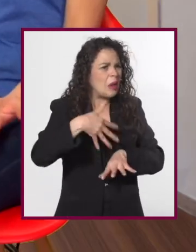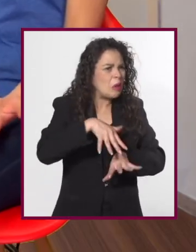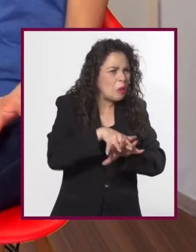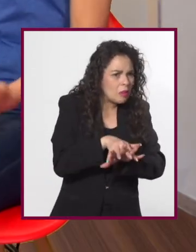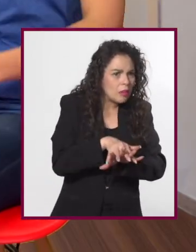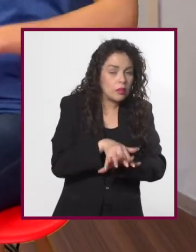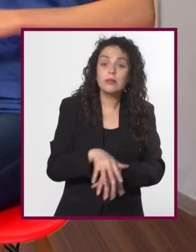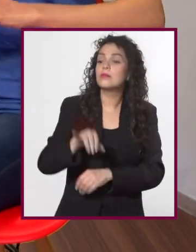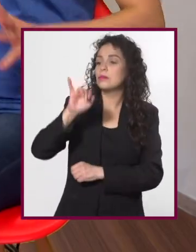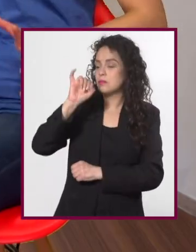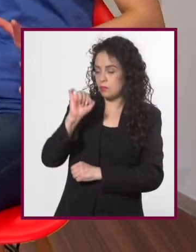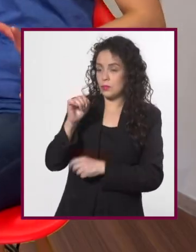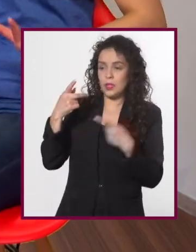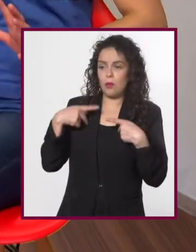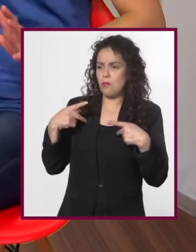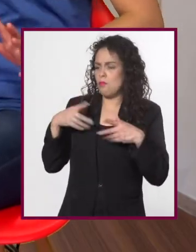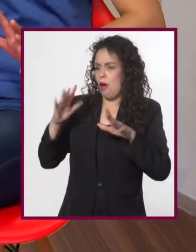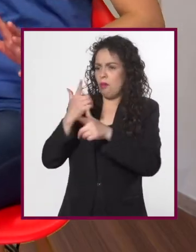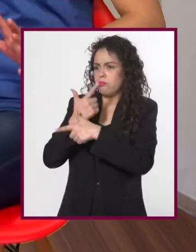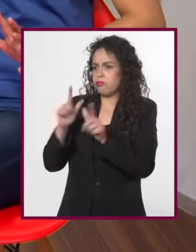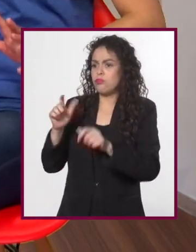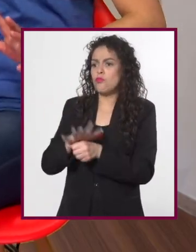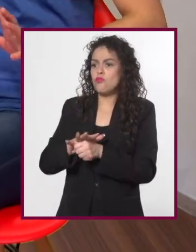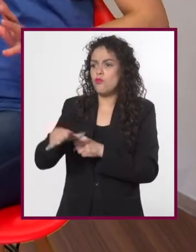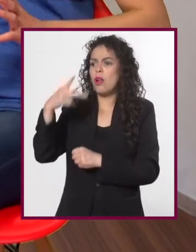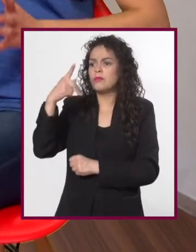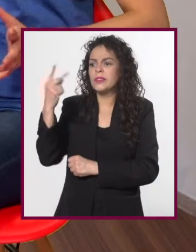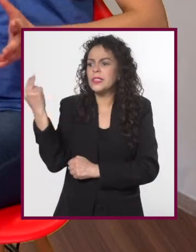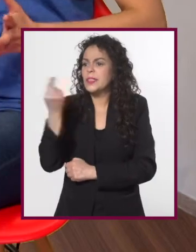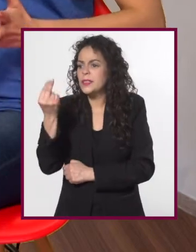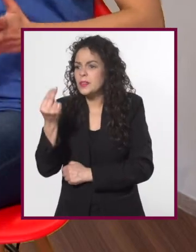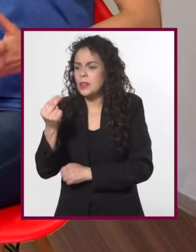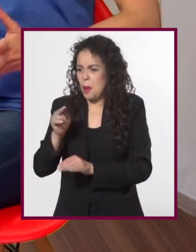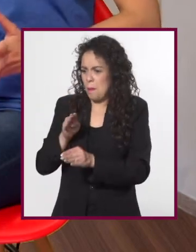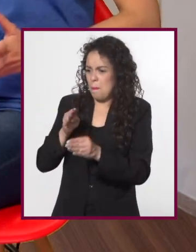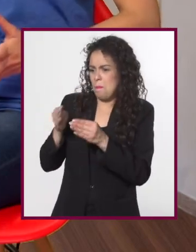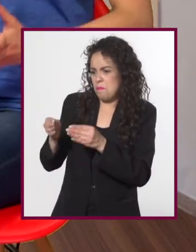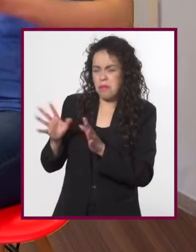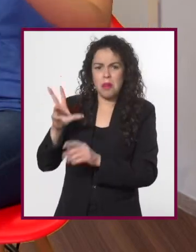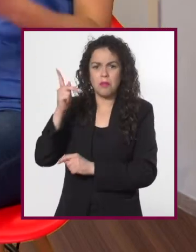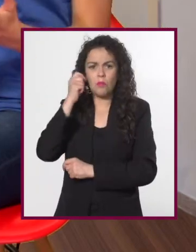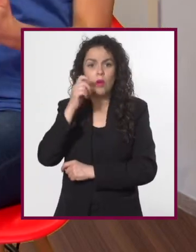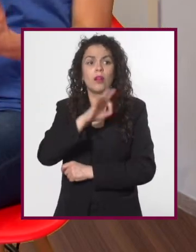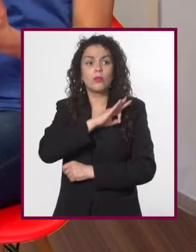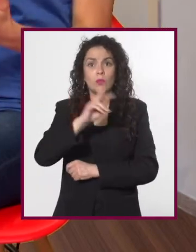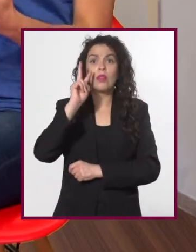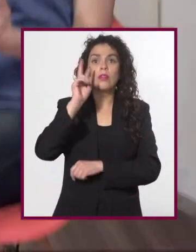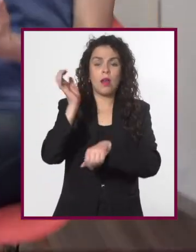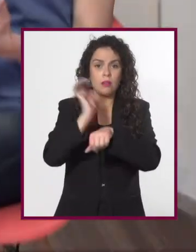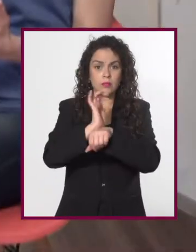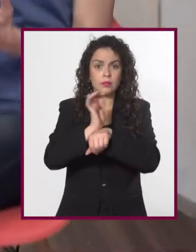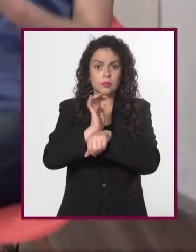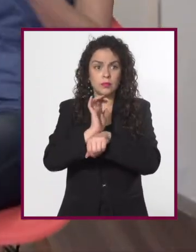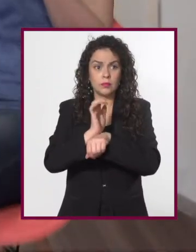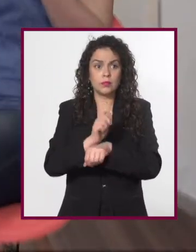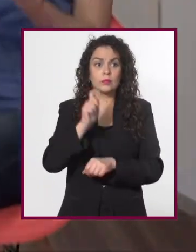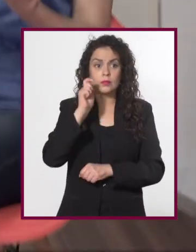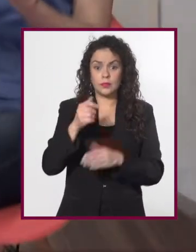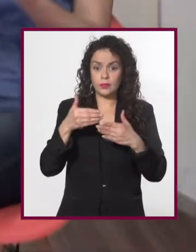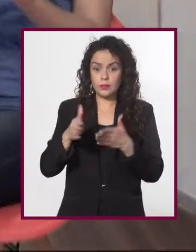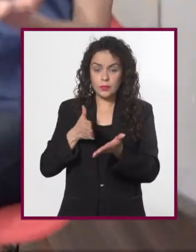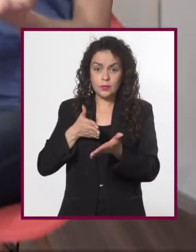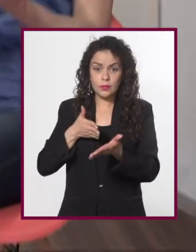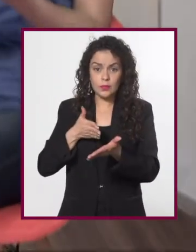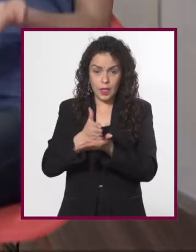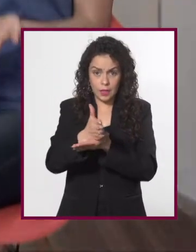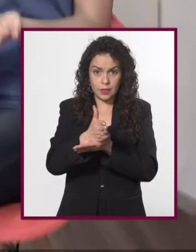Sí, o sea que cualquier persona, independientemente de sus necesidades particulares, pueda disfrutar de una película y que los recursos